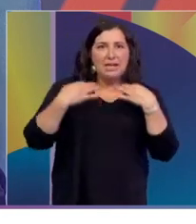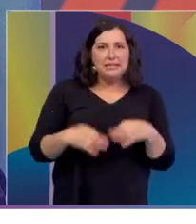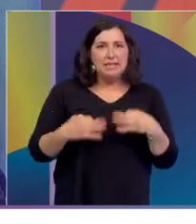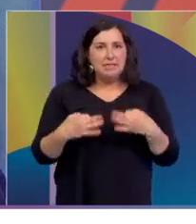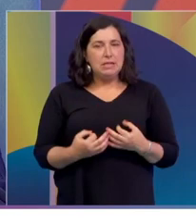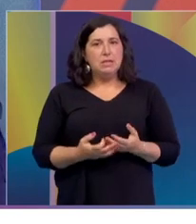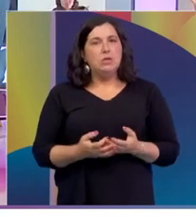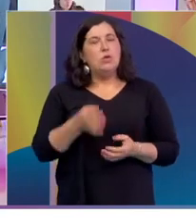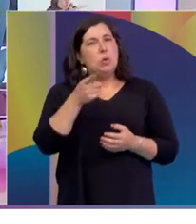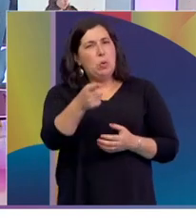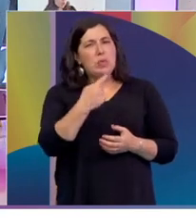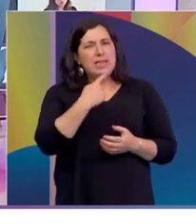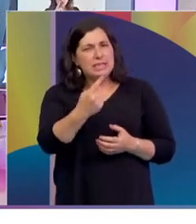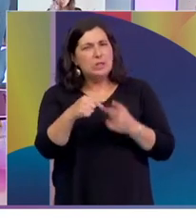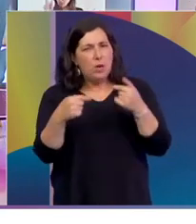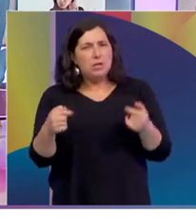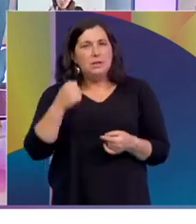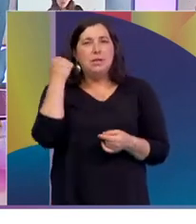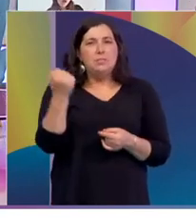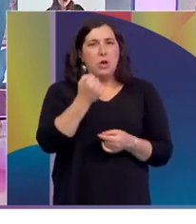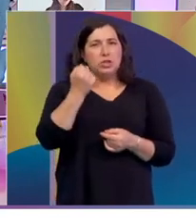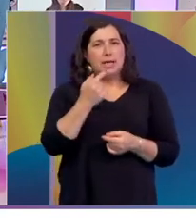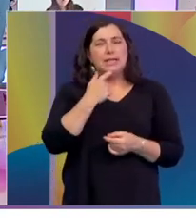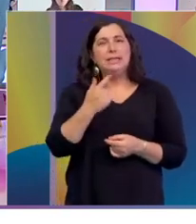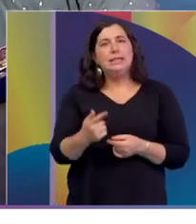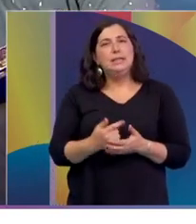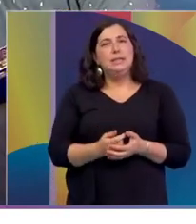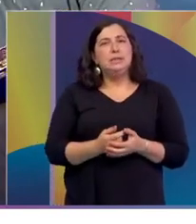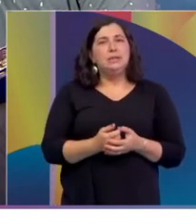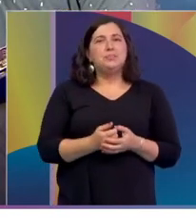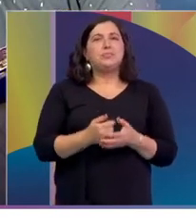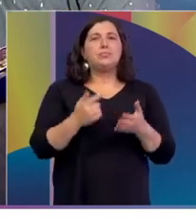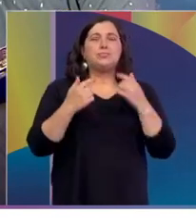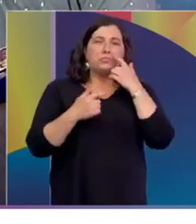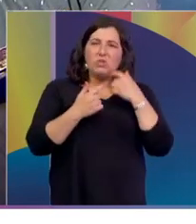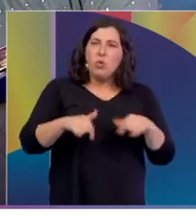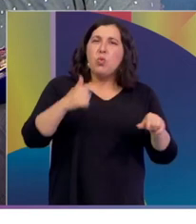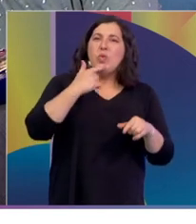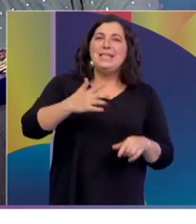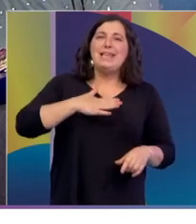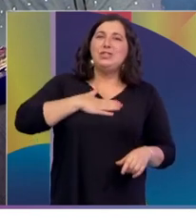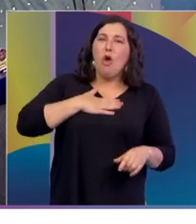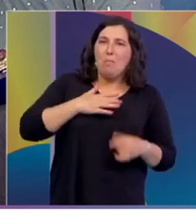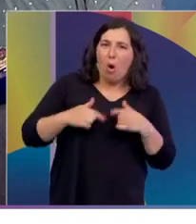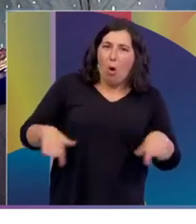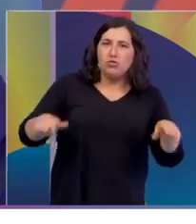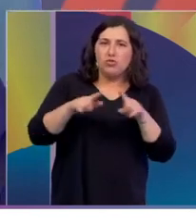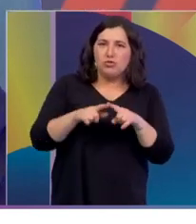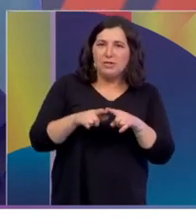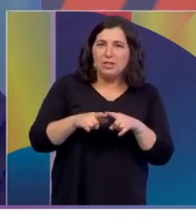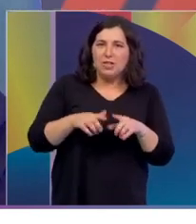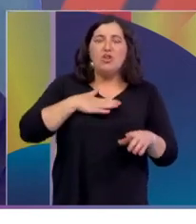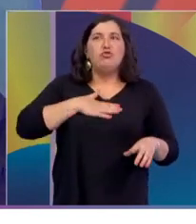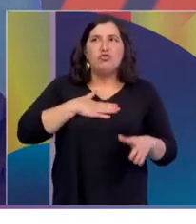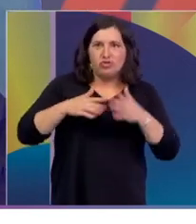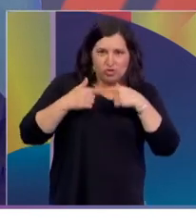Acabás de decir algo importante. Somos. Imagino que... Somos. Claro, pero no, Cuando voy al